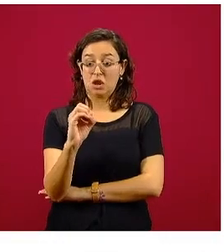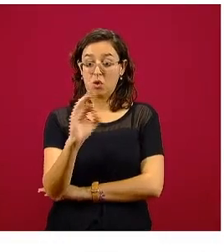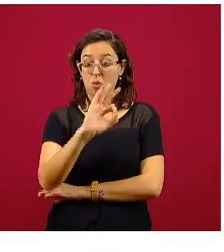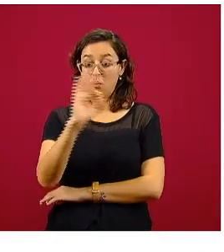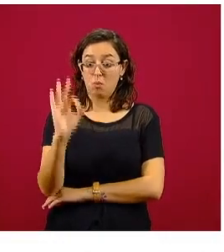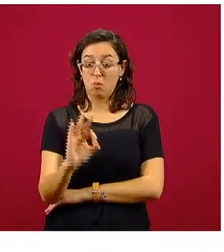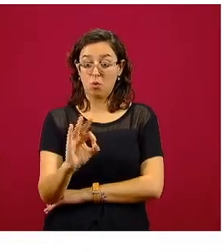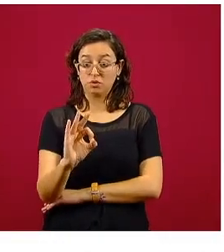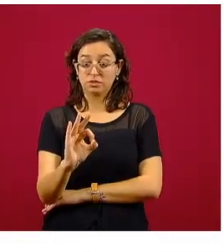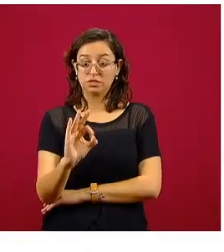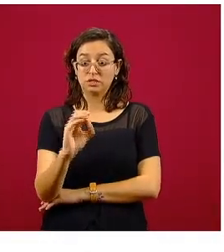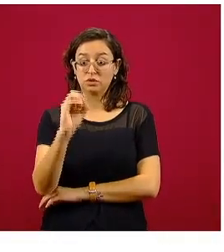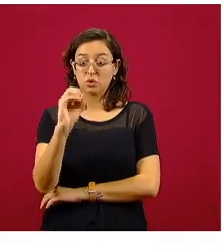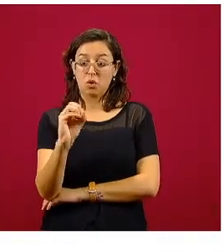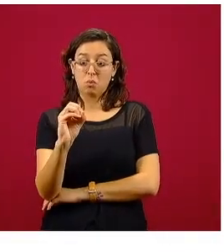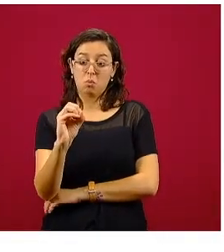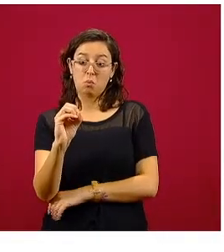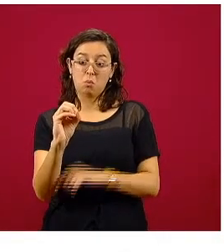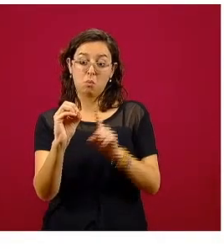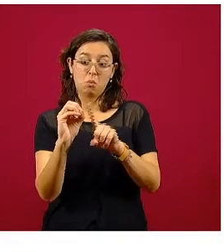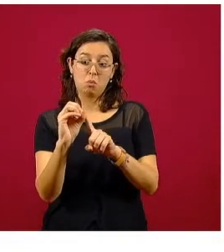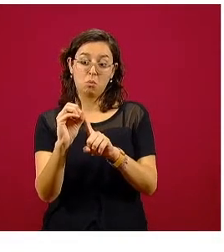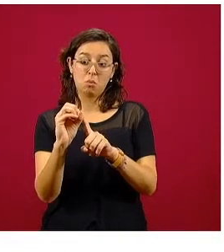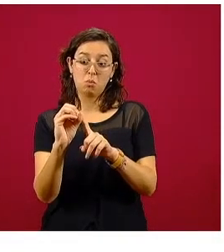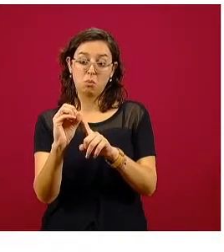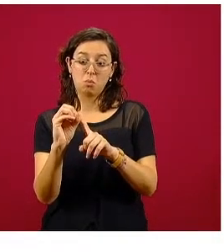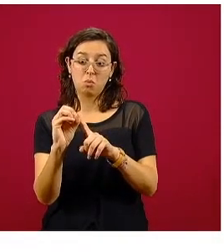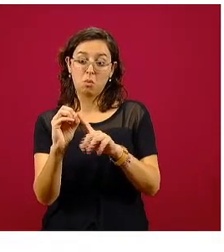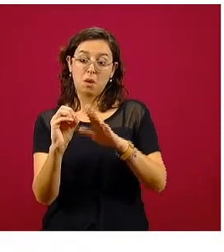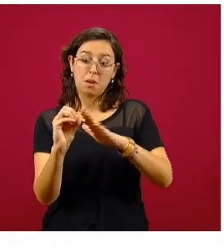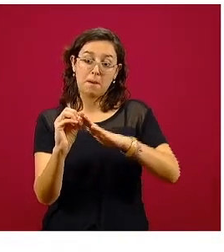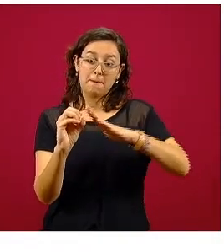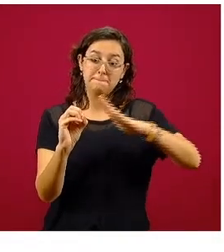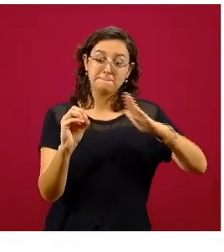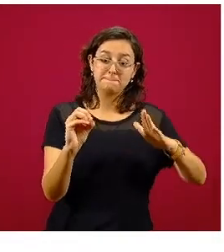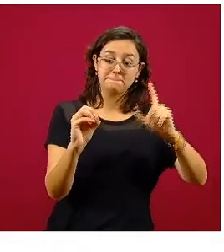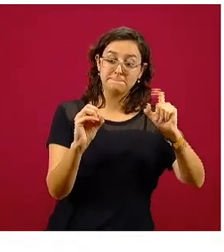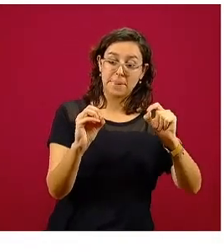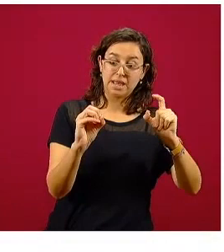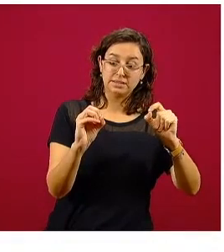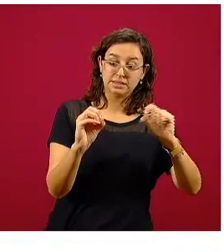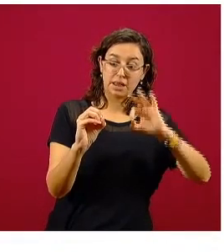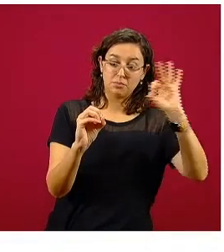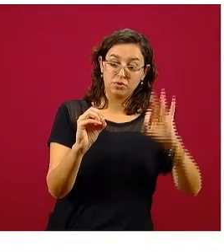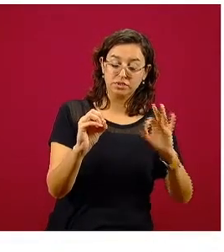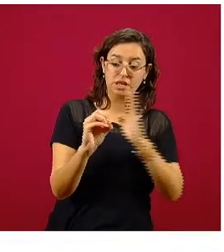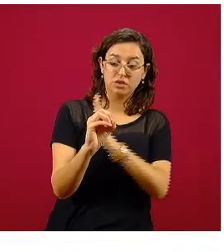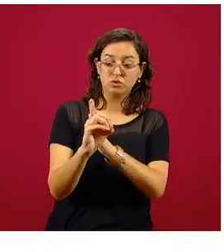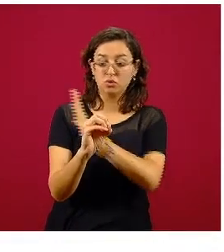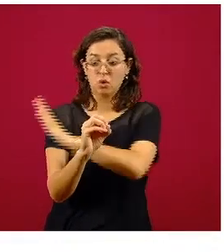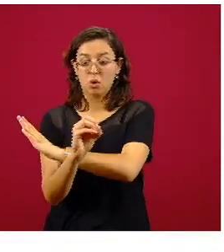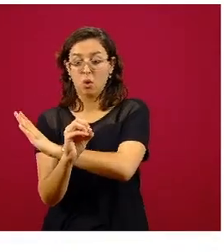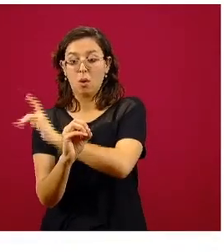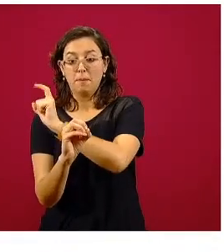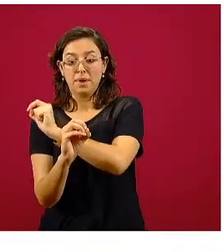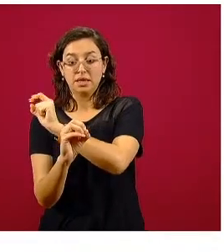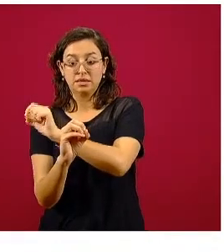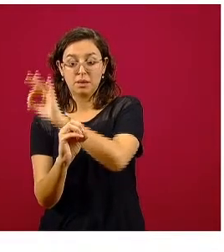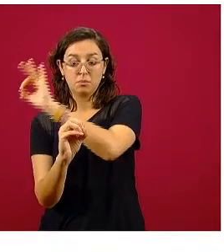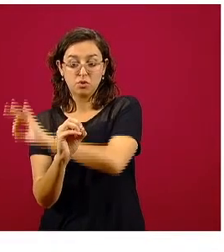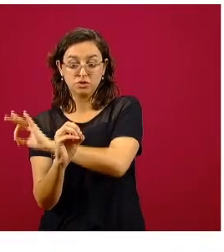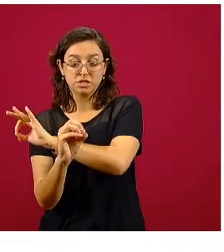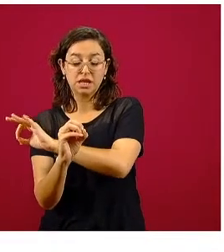incluir hasta un rango que vaya hasta más 20 y menos 20, porque sería una variación muy pequeña,